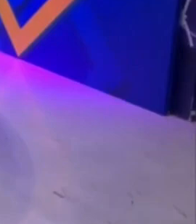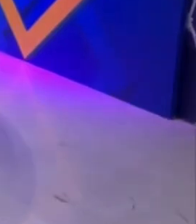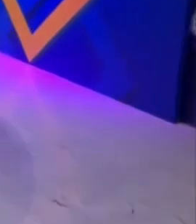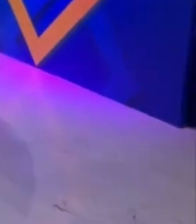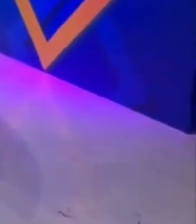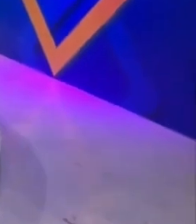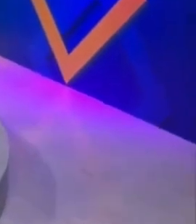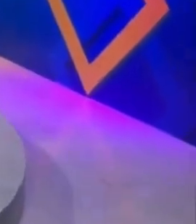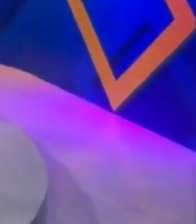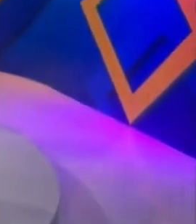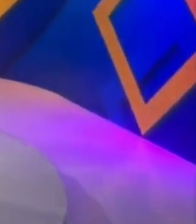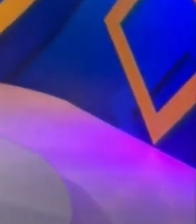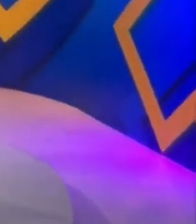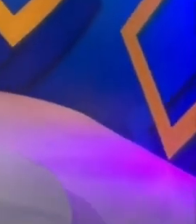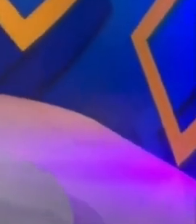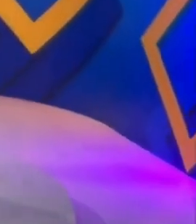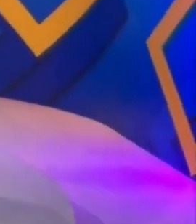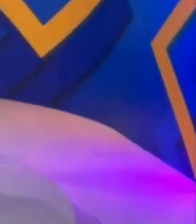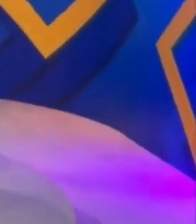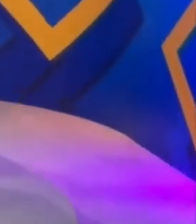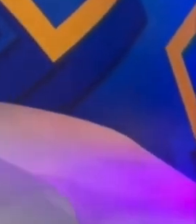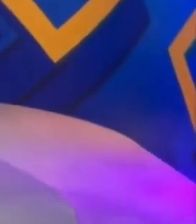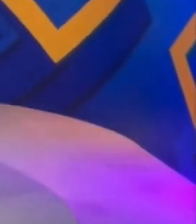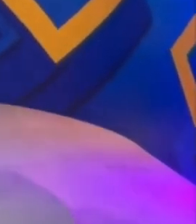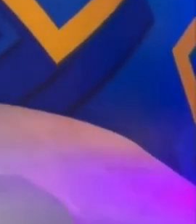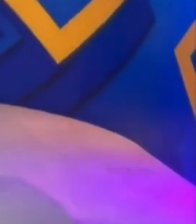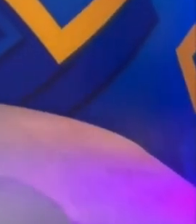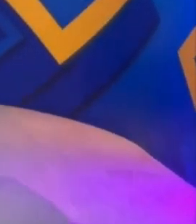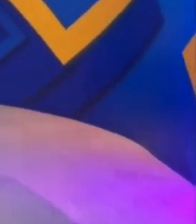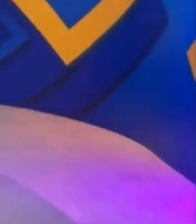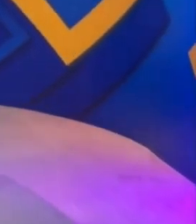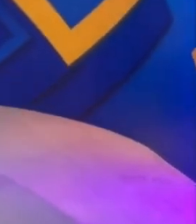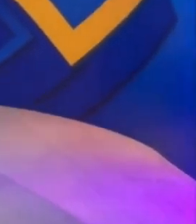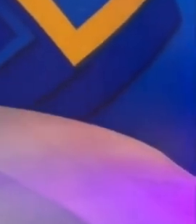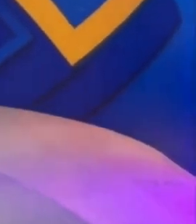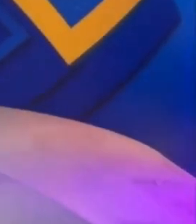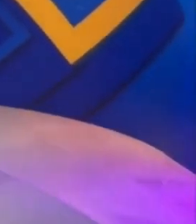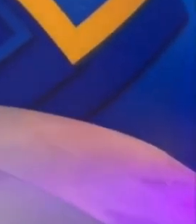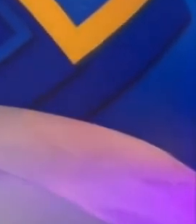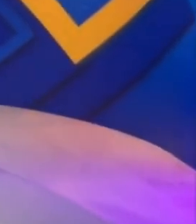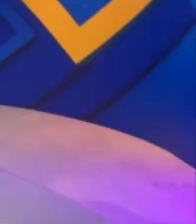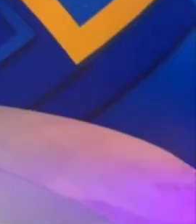estás todo el fin de semana? Bien, buenito ¿Sí? Todas ¡Muchas gracias!